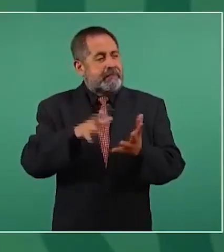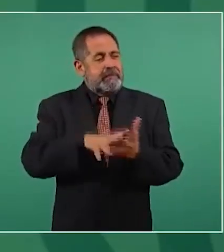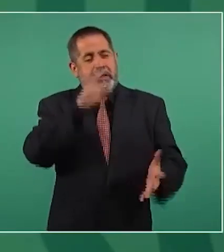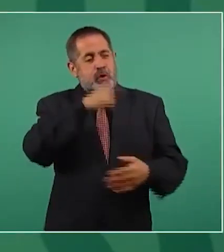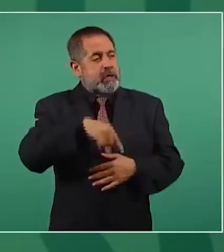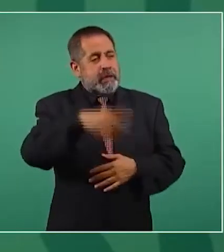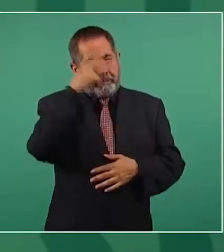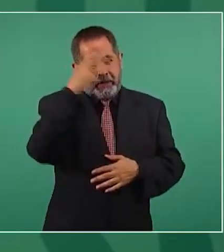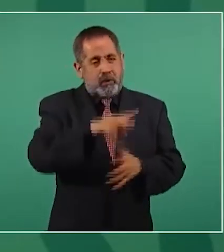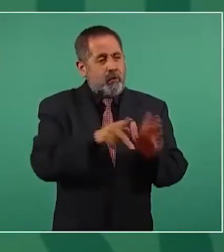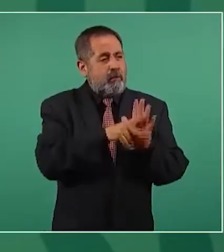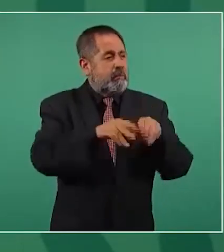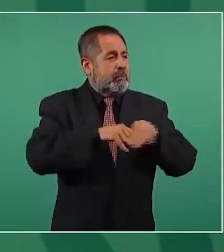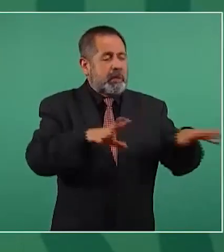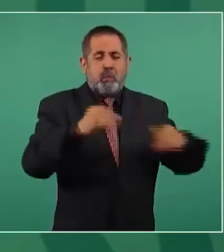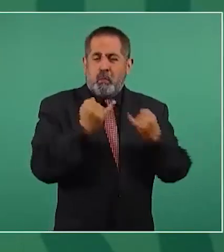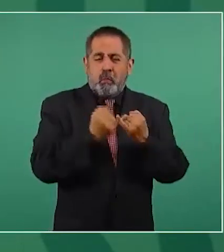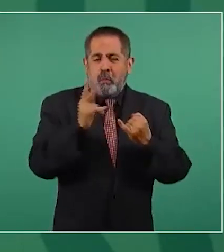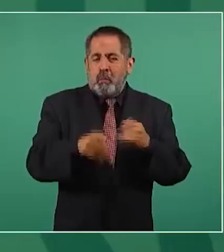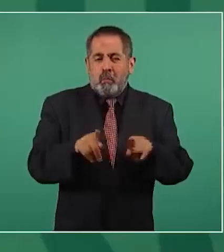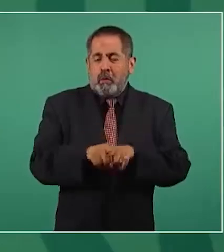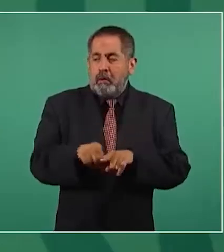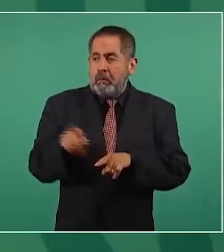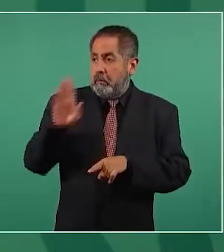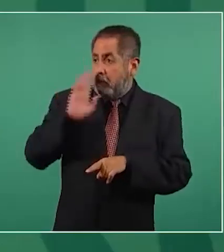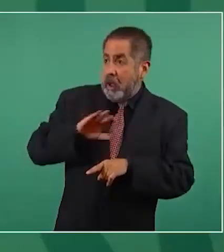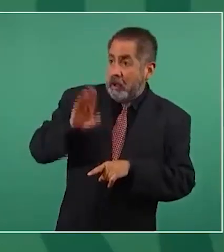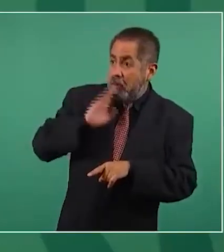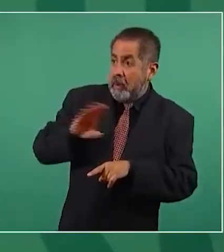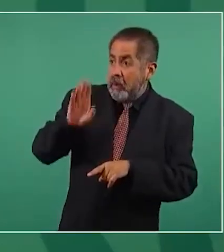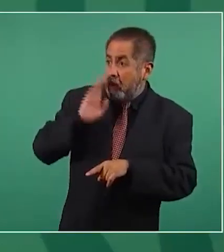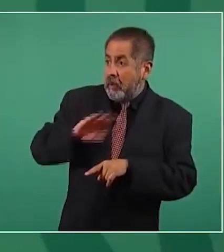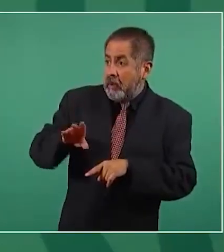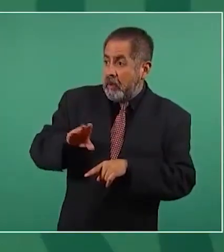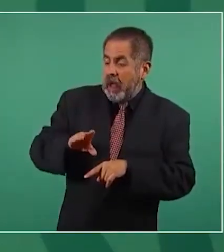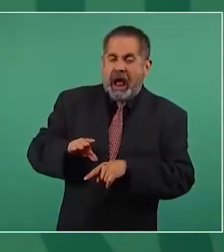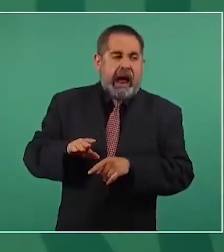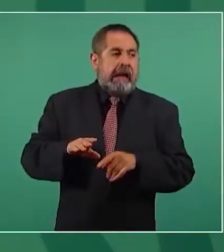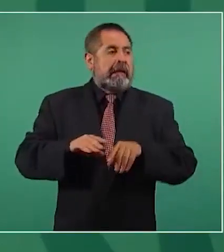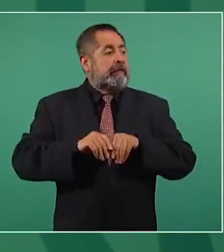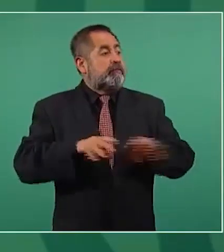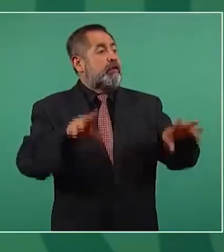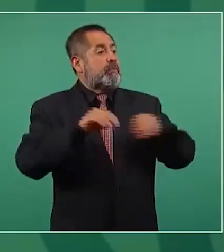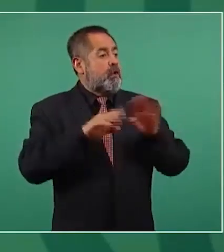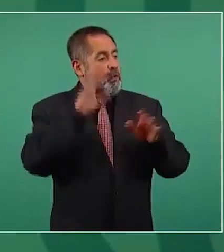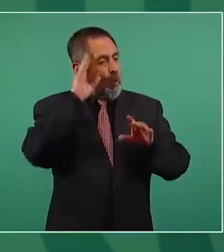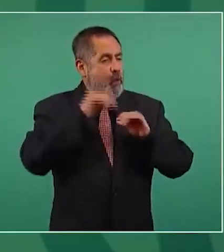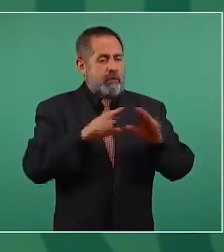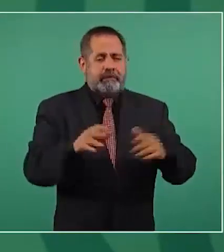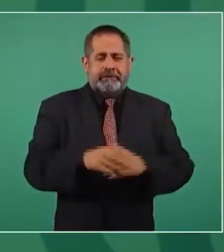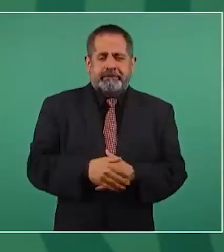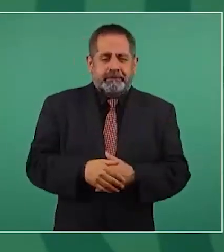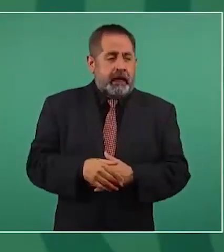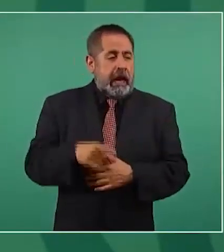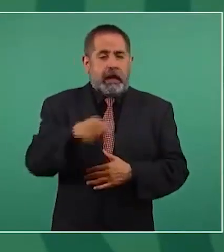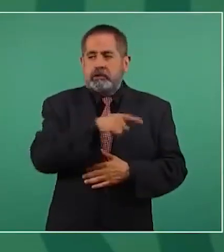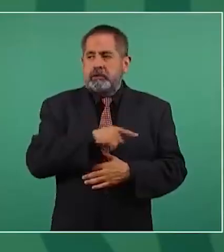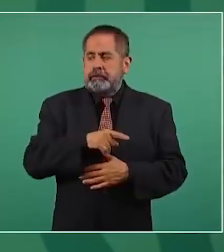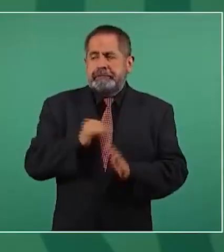porque han tomado partido.